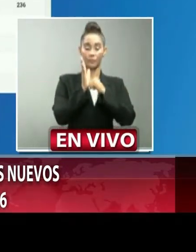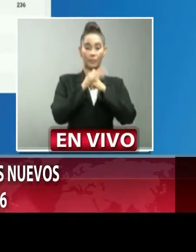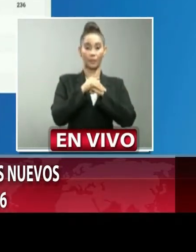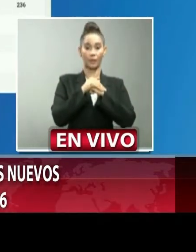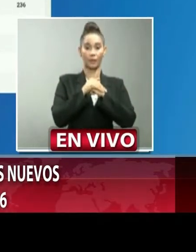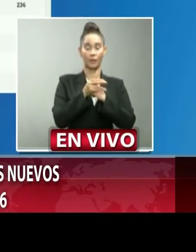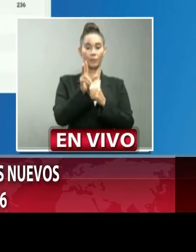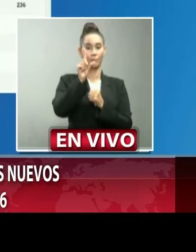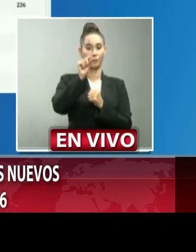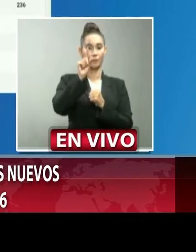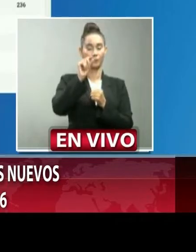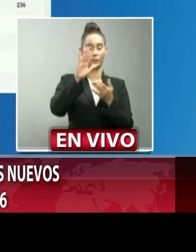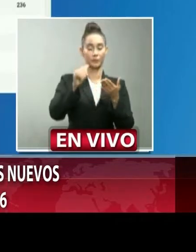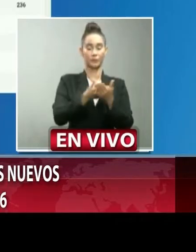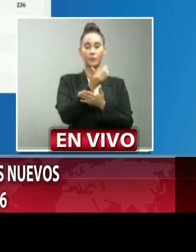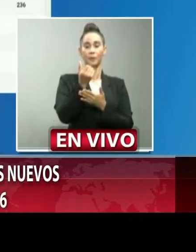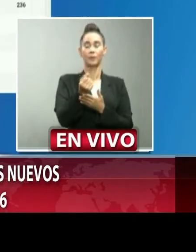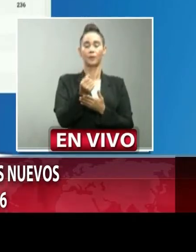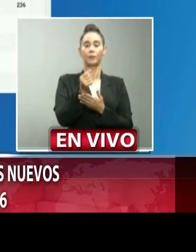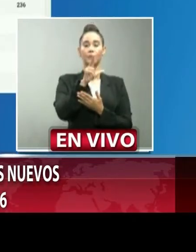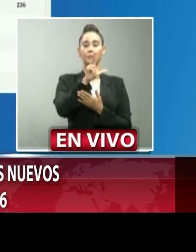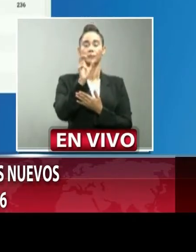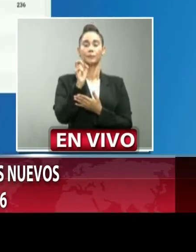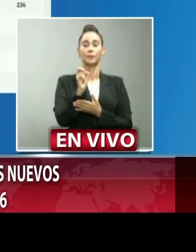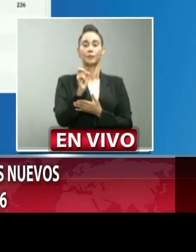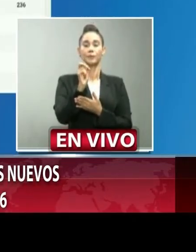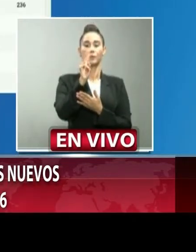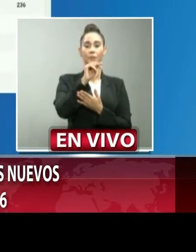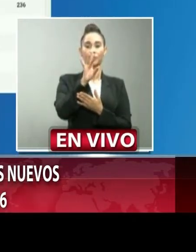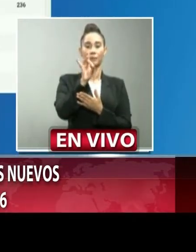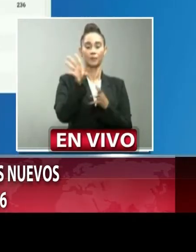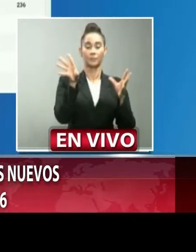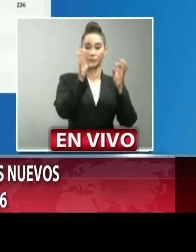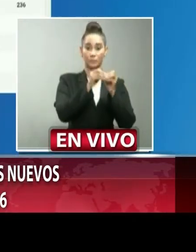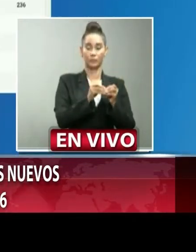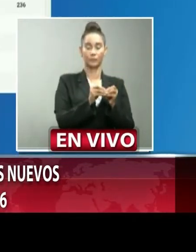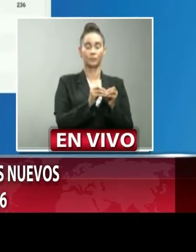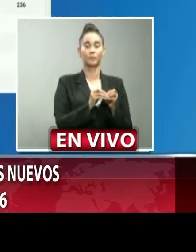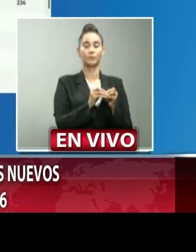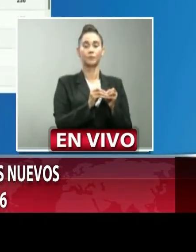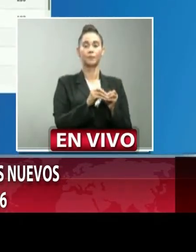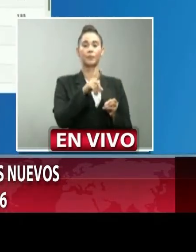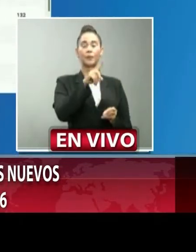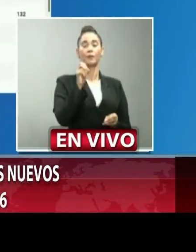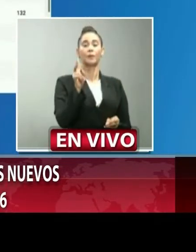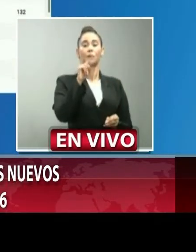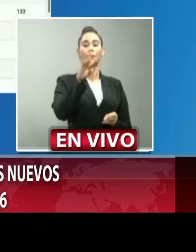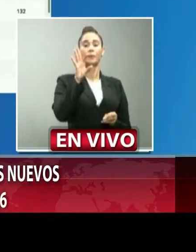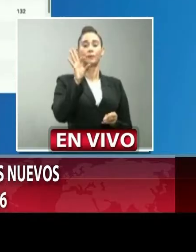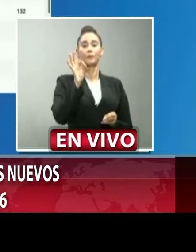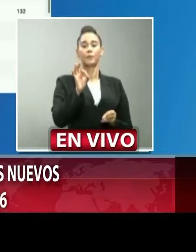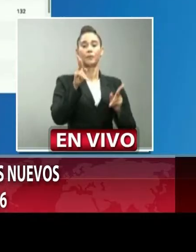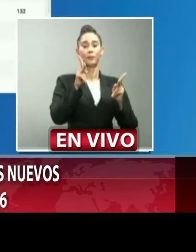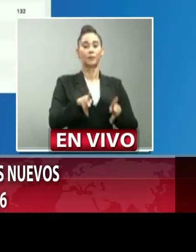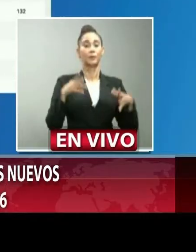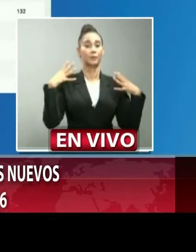20 casos nuevos 328 acumulados 129